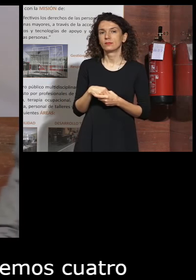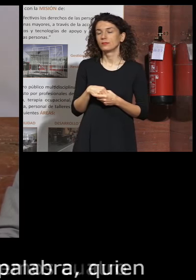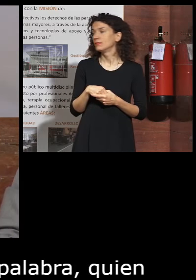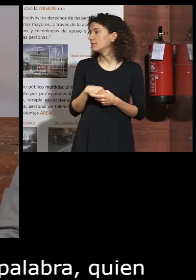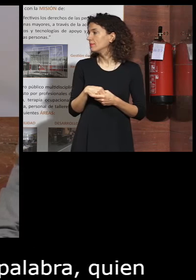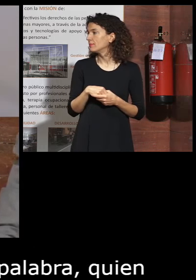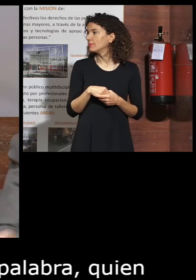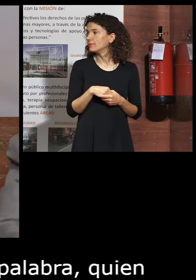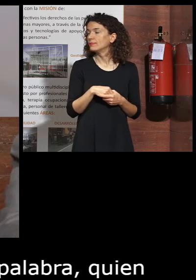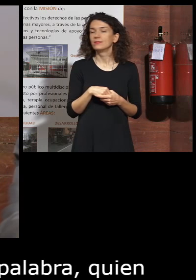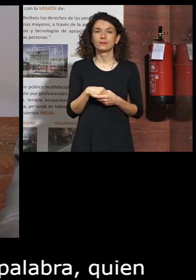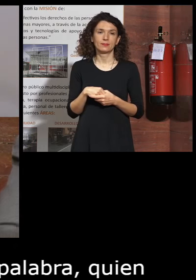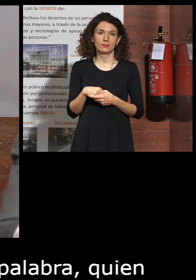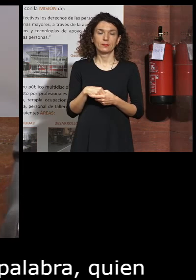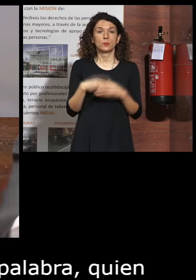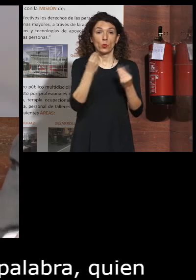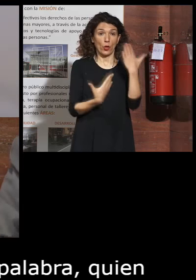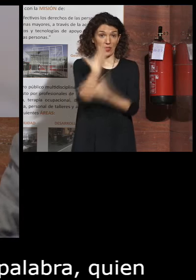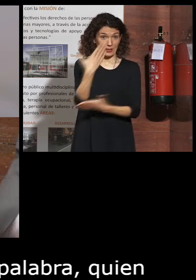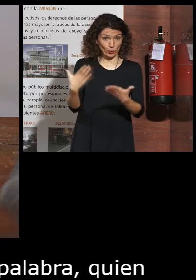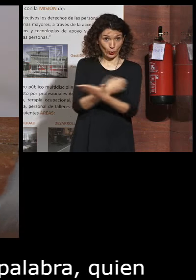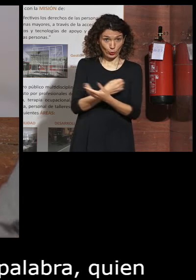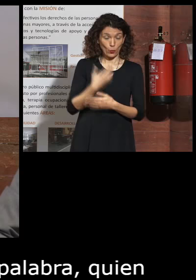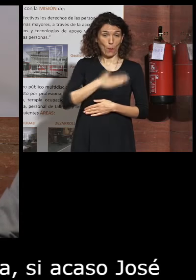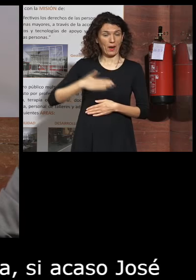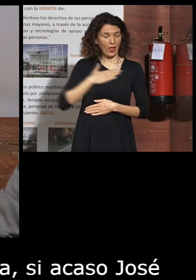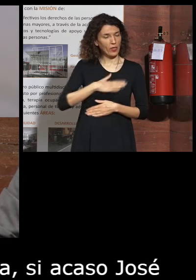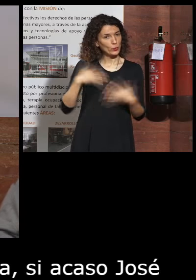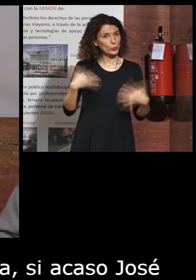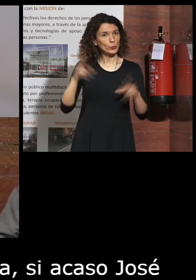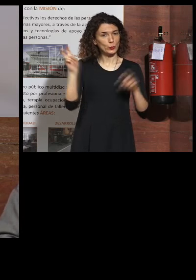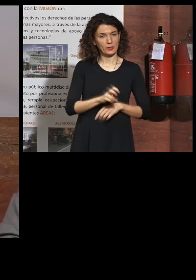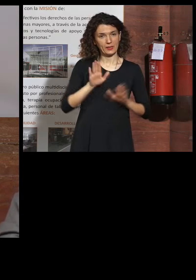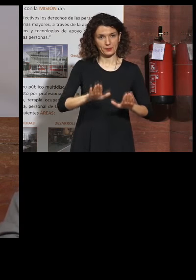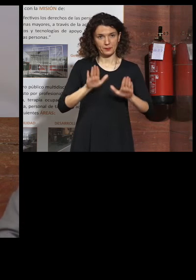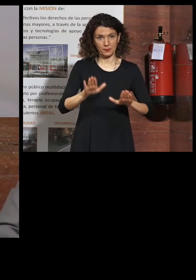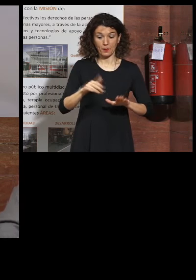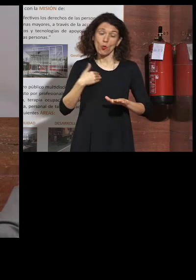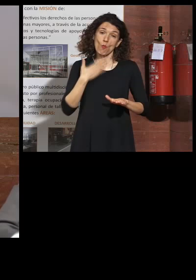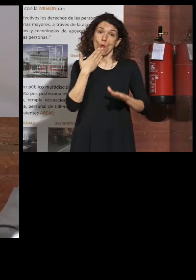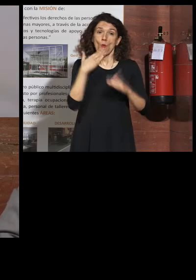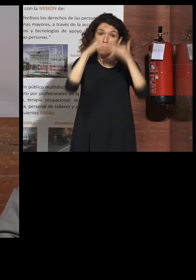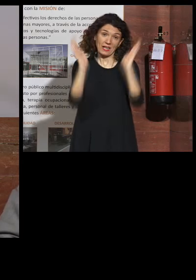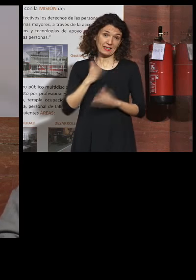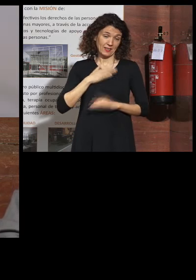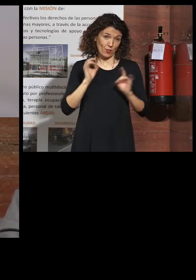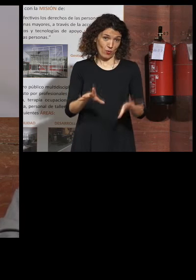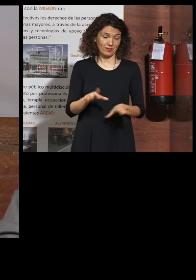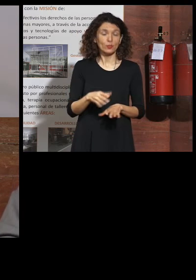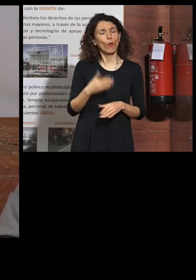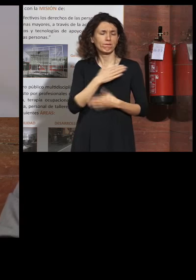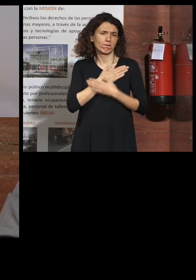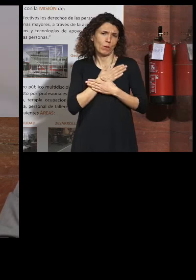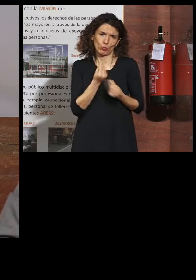bueno buenos días a todos un placer enorme estar aquí estar en mi casa de alguna manera y la quiero mucho